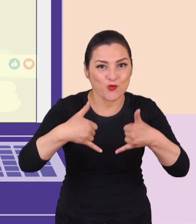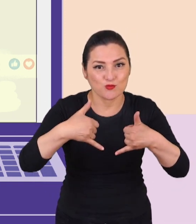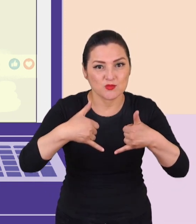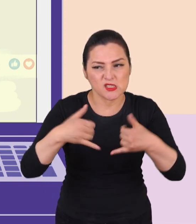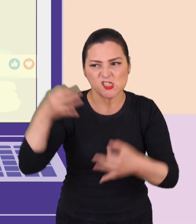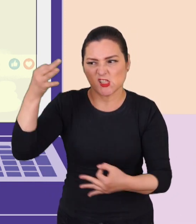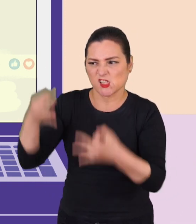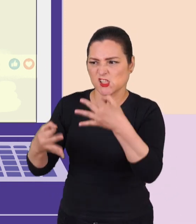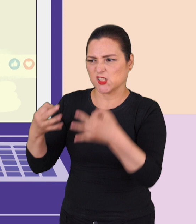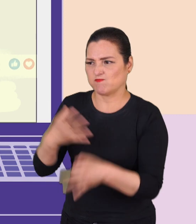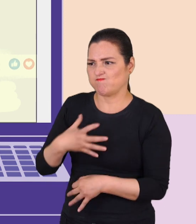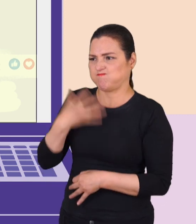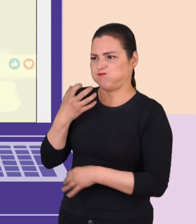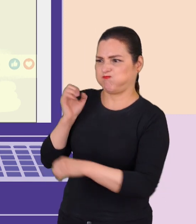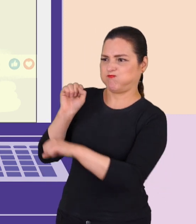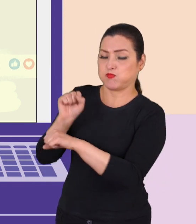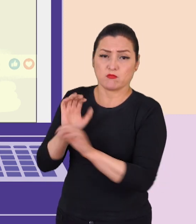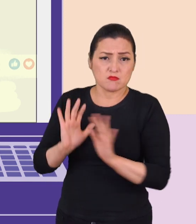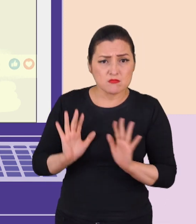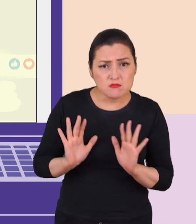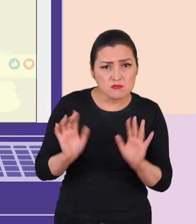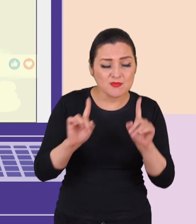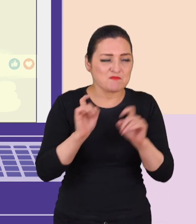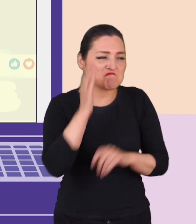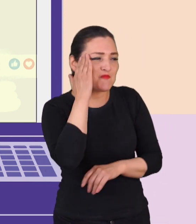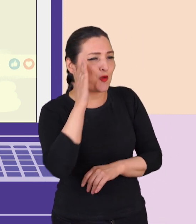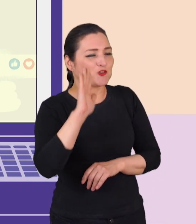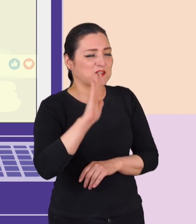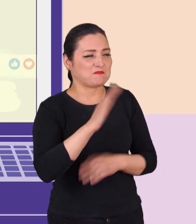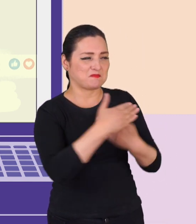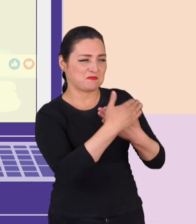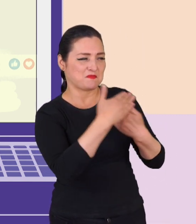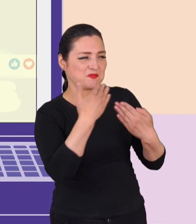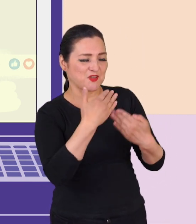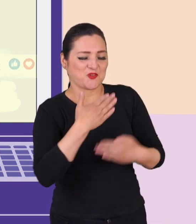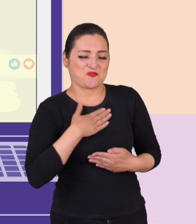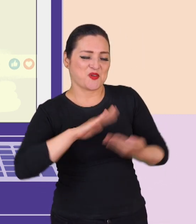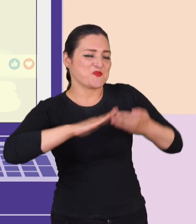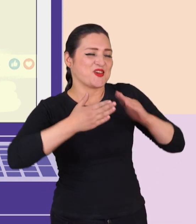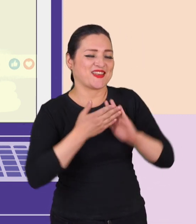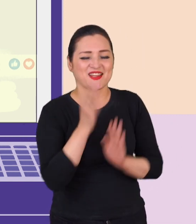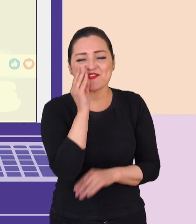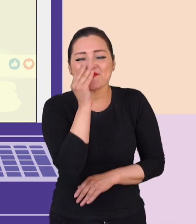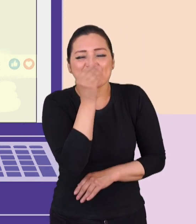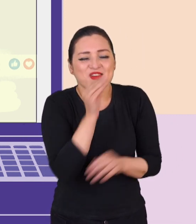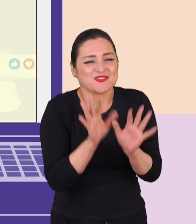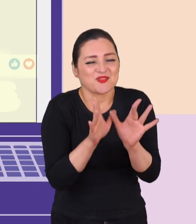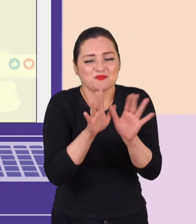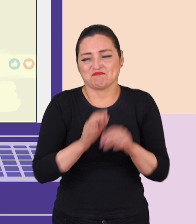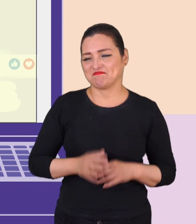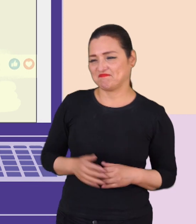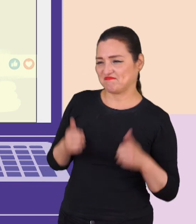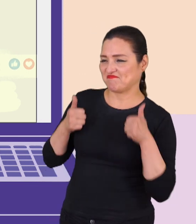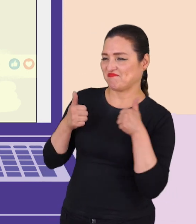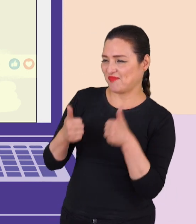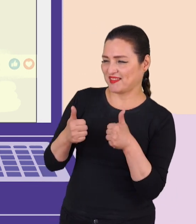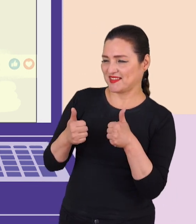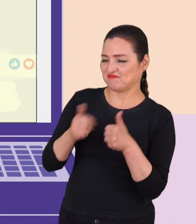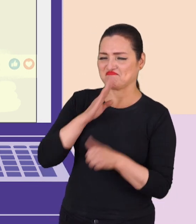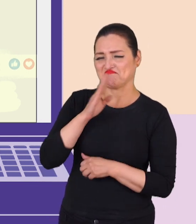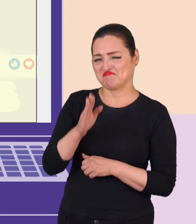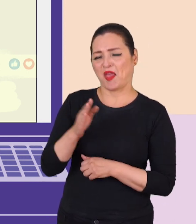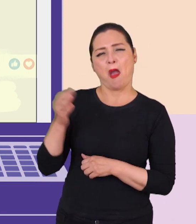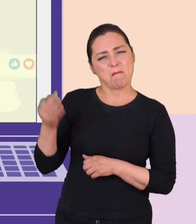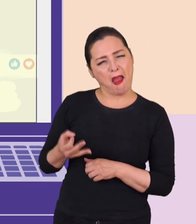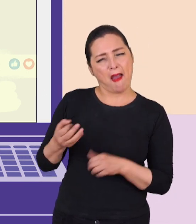y se enojen por las injusticias? Eh, no sé. Pero por ahora te invito a mi comunidad de flores y mariposas. Bueno, siempre